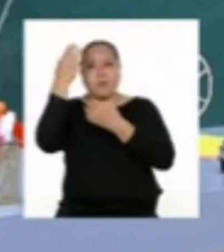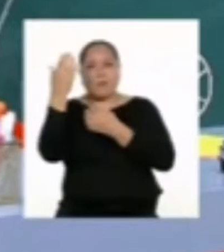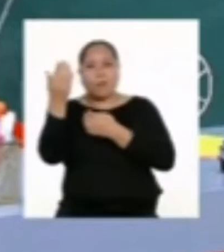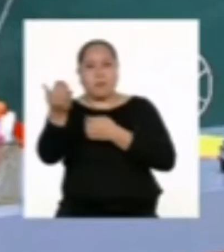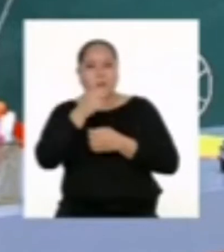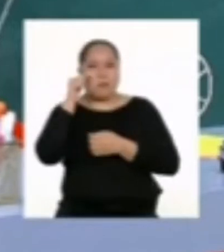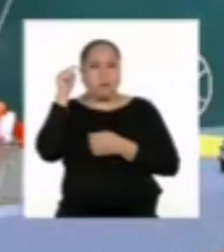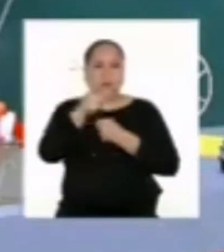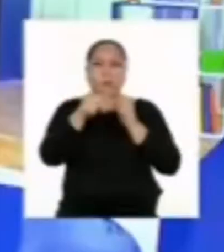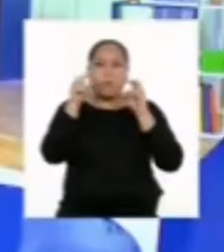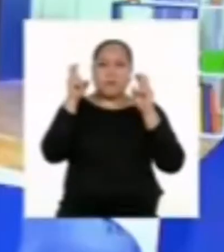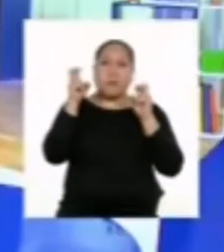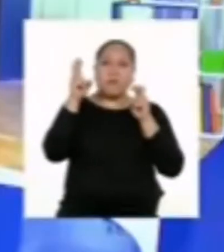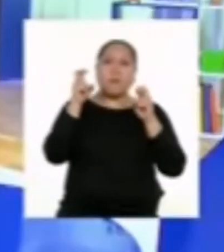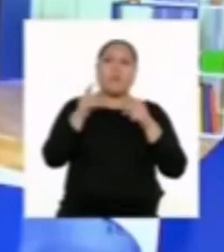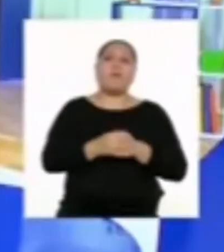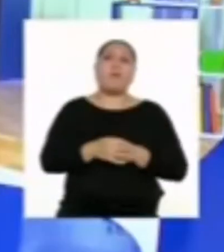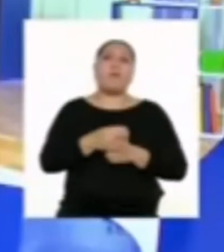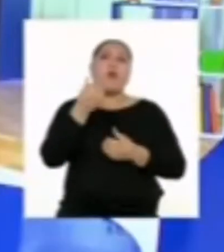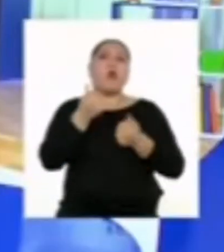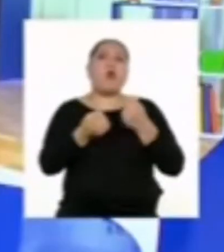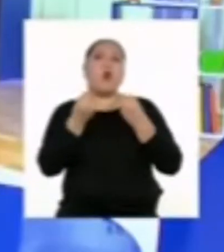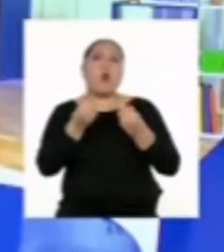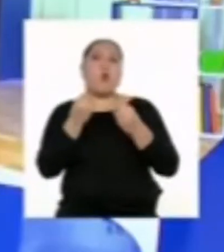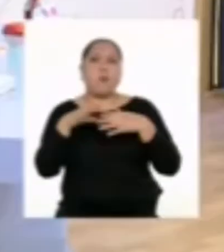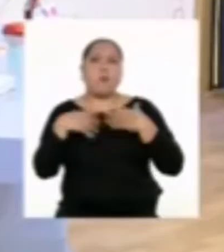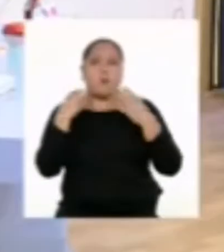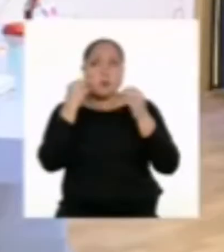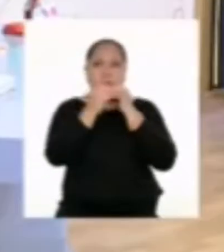sobre este tema y de qué manera podemos solucionarlo.